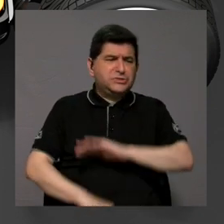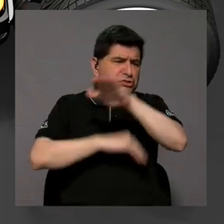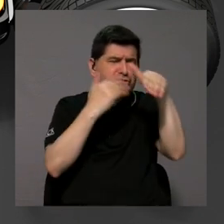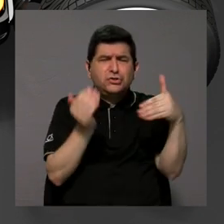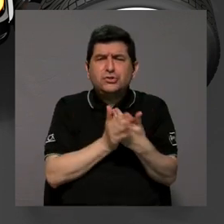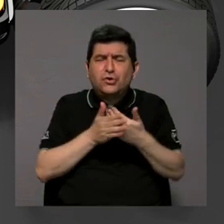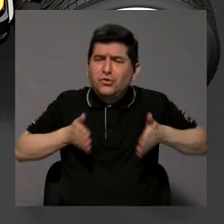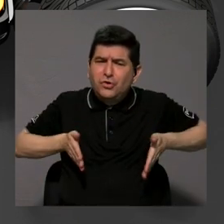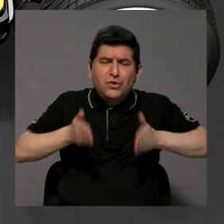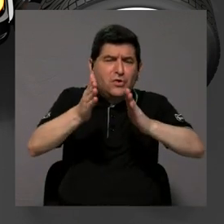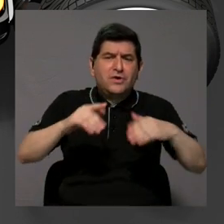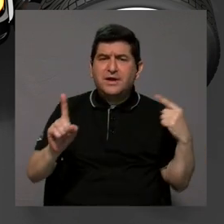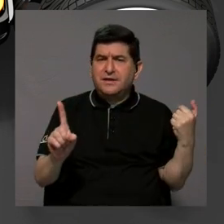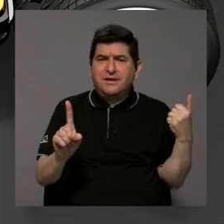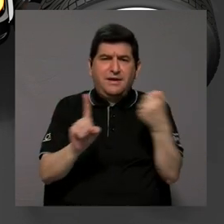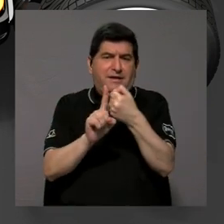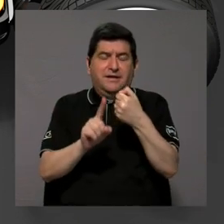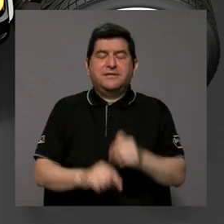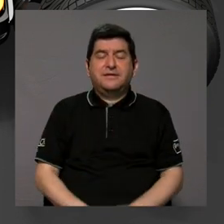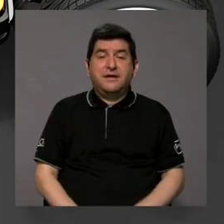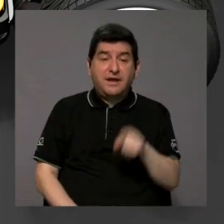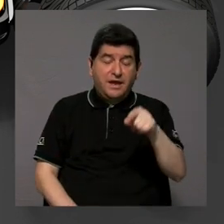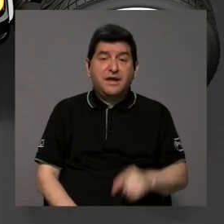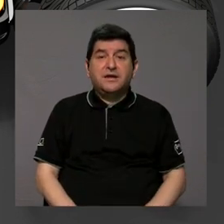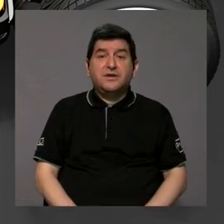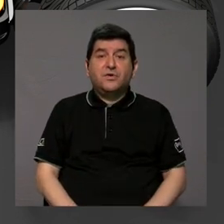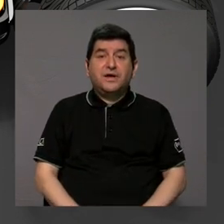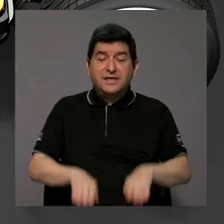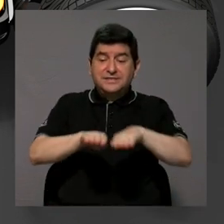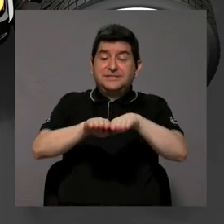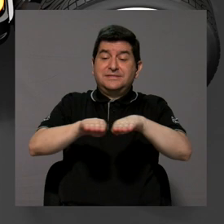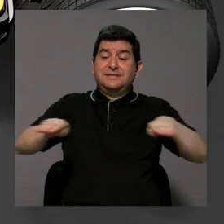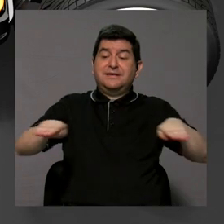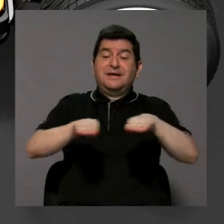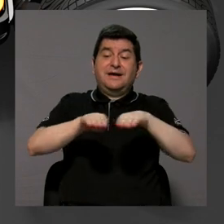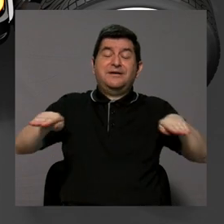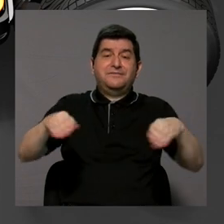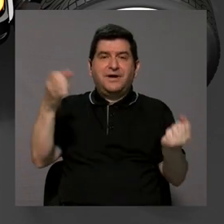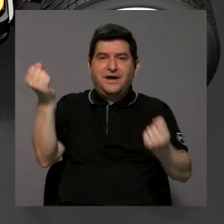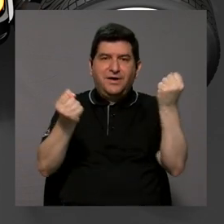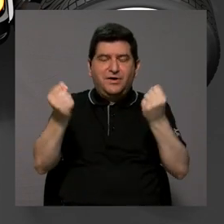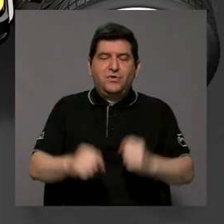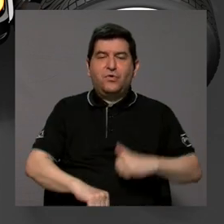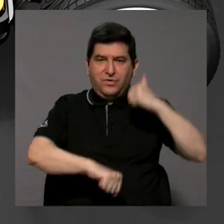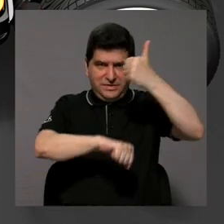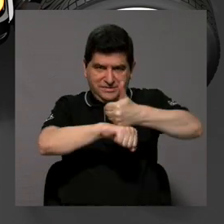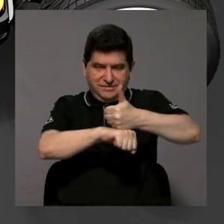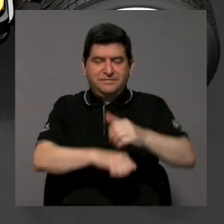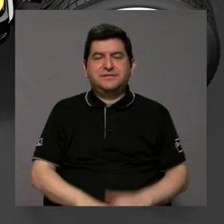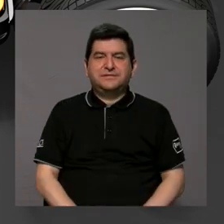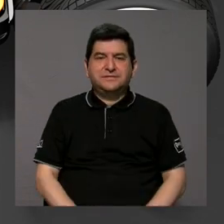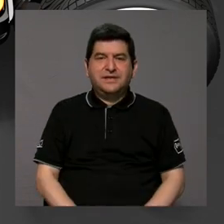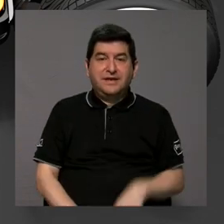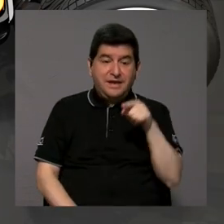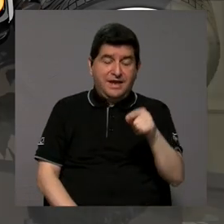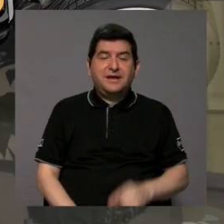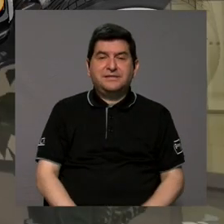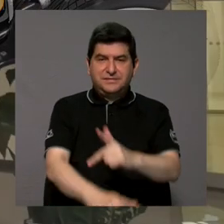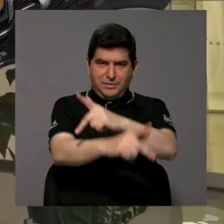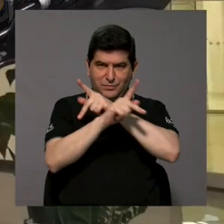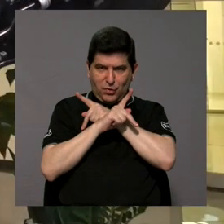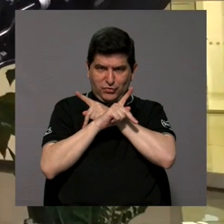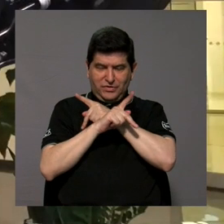lo que pueda estar en la carretera, porque usualmente se instalan en la parte inferior del vehículo. Entonces, la protección o la carcasa que tiene